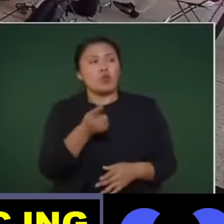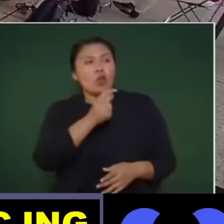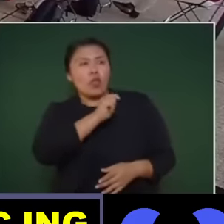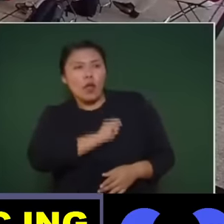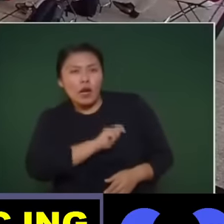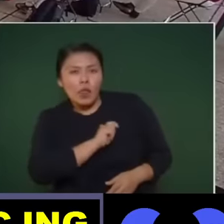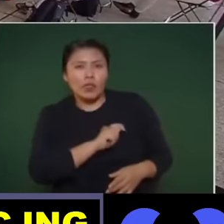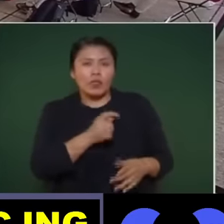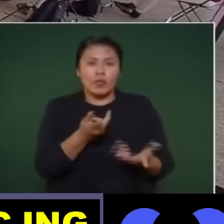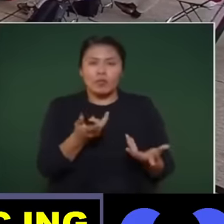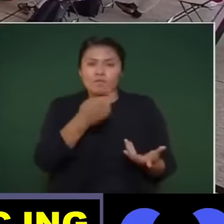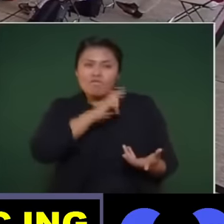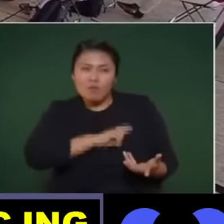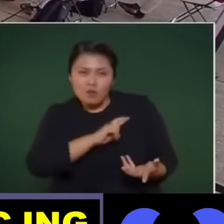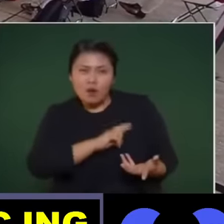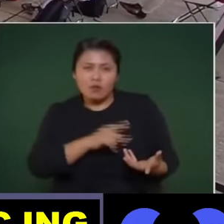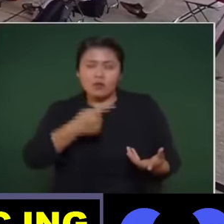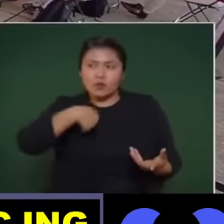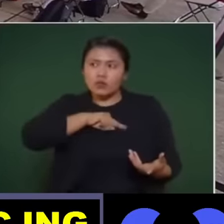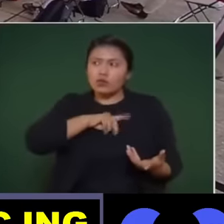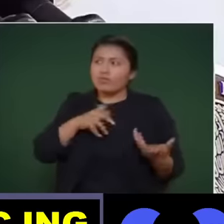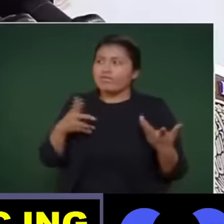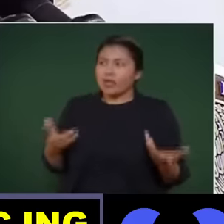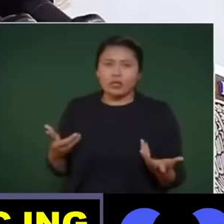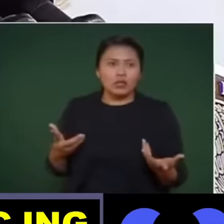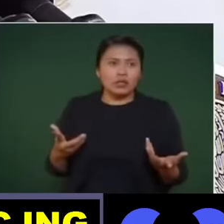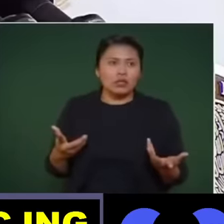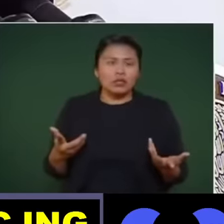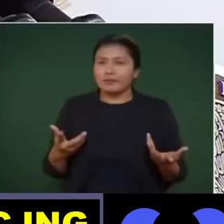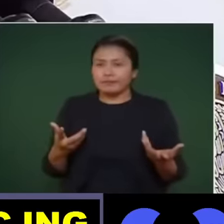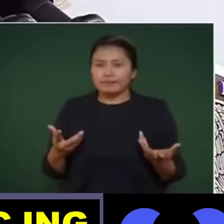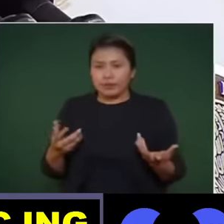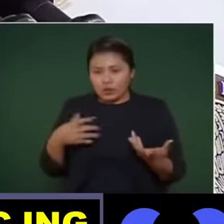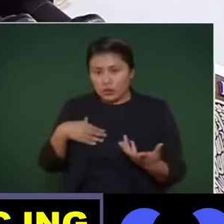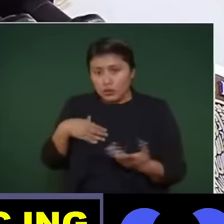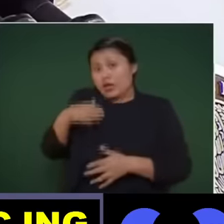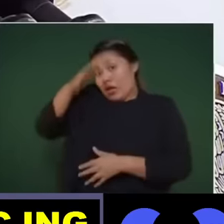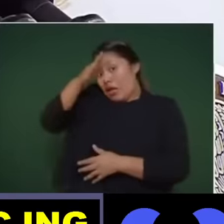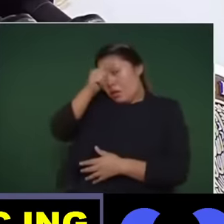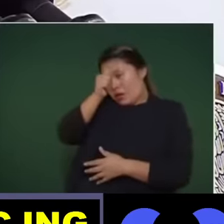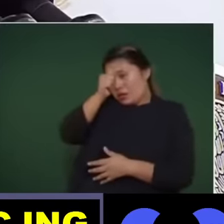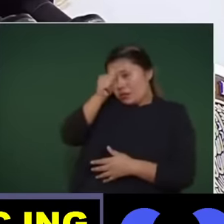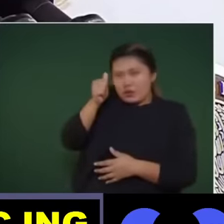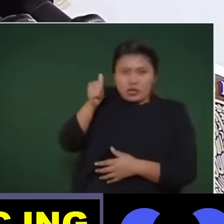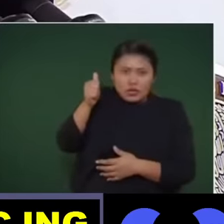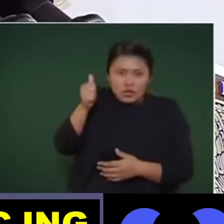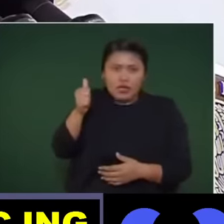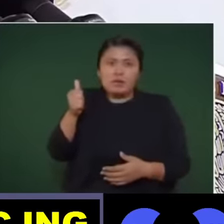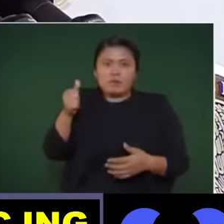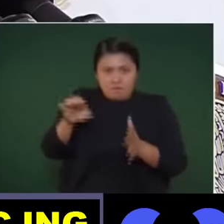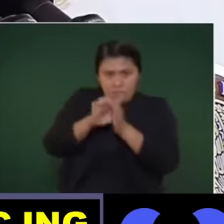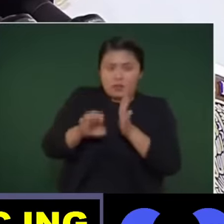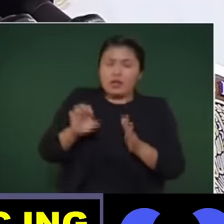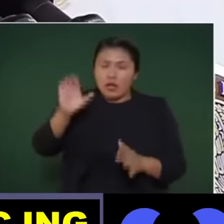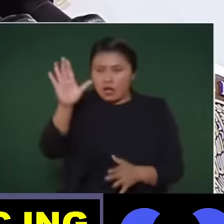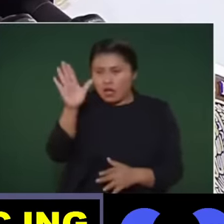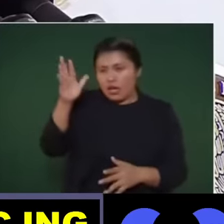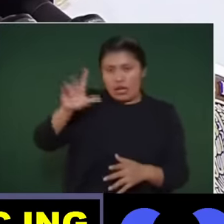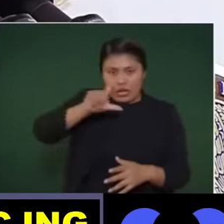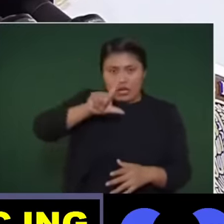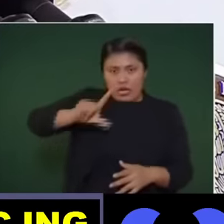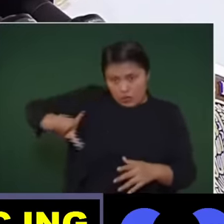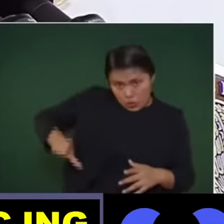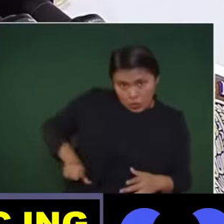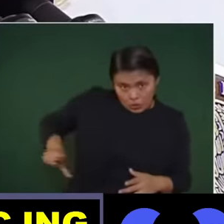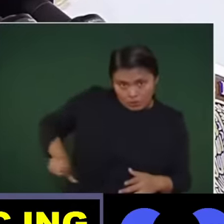un convenio en el cual tanto el gobierno pone una parte, ¿qué cosa es lo